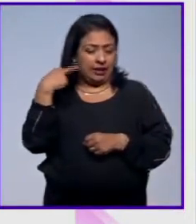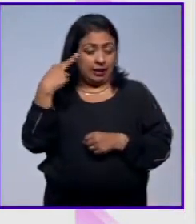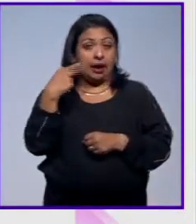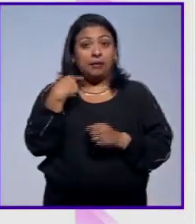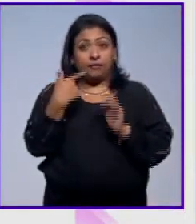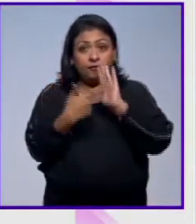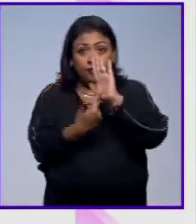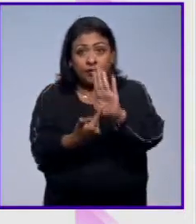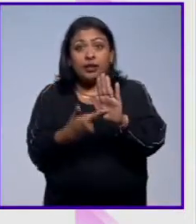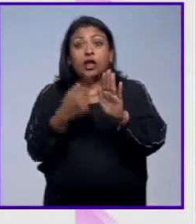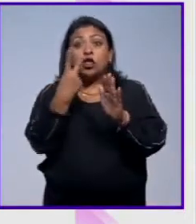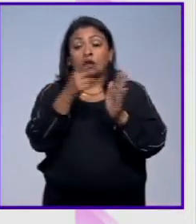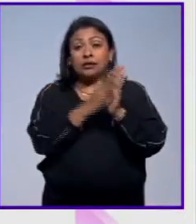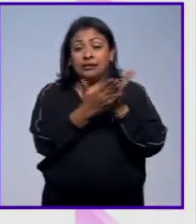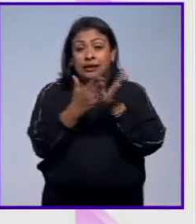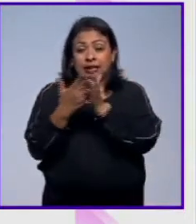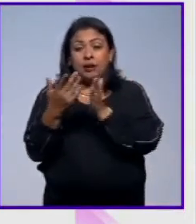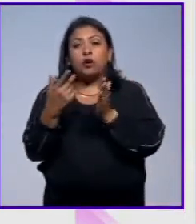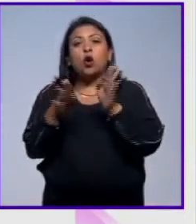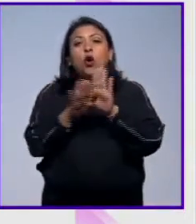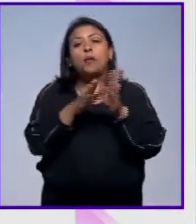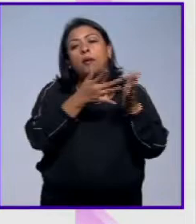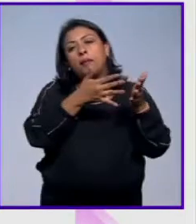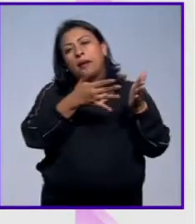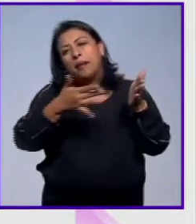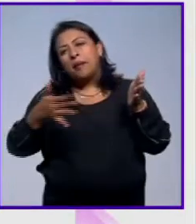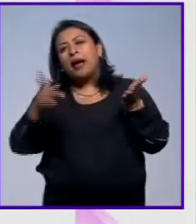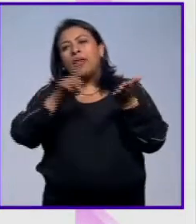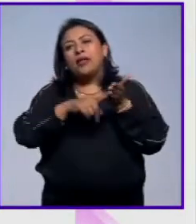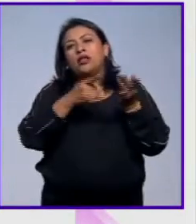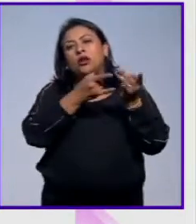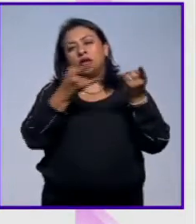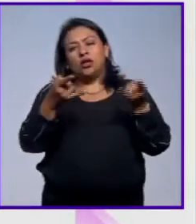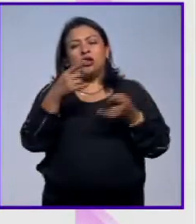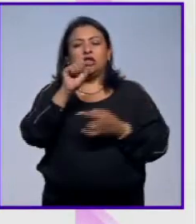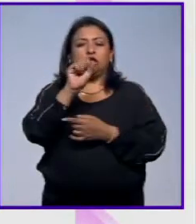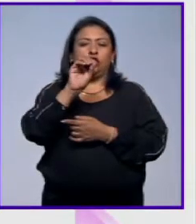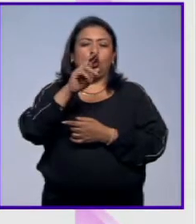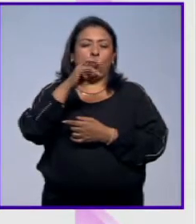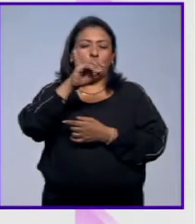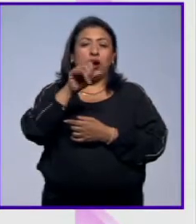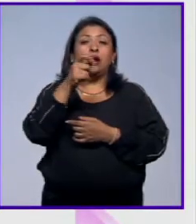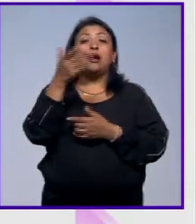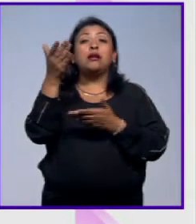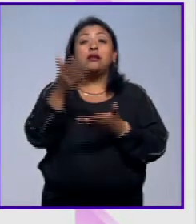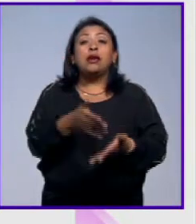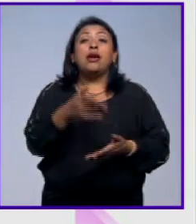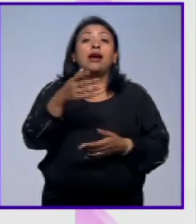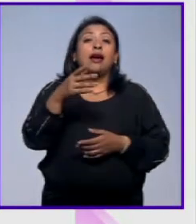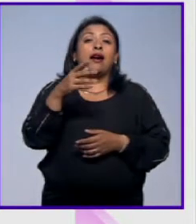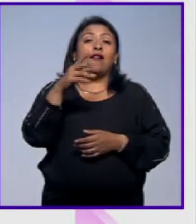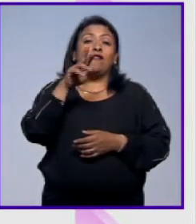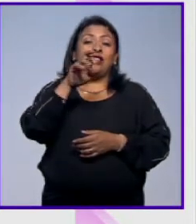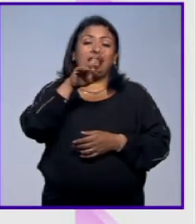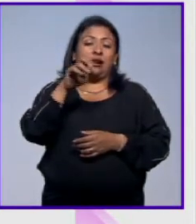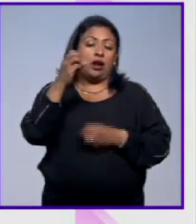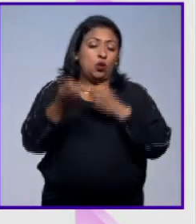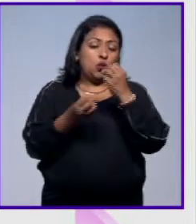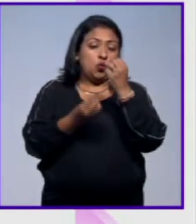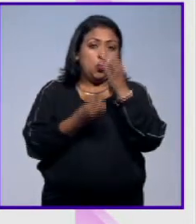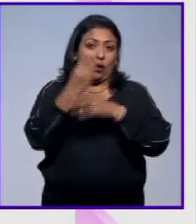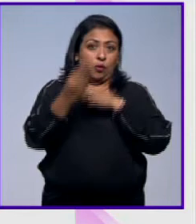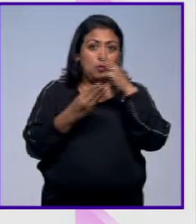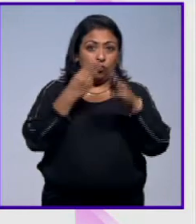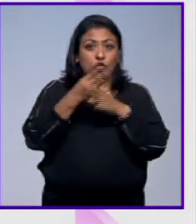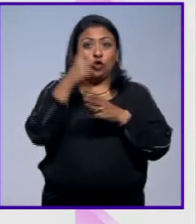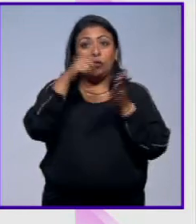ejemplares de libros como una crónica de Sigüenza y Góngora y otra de Sor Juana sobre la llegada de un virrey y al Nuevo Mundo ambos de